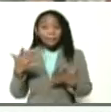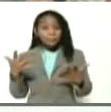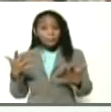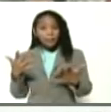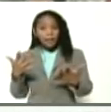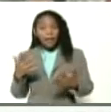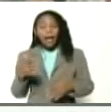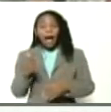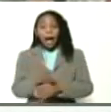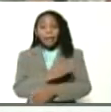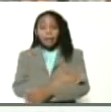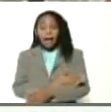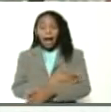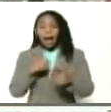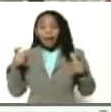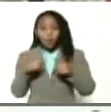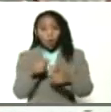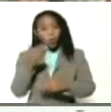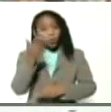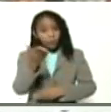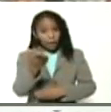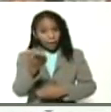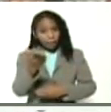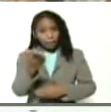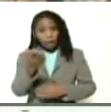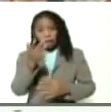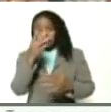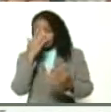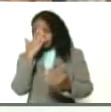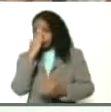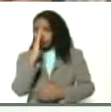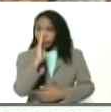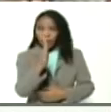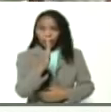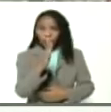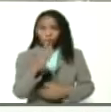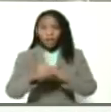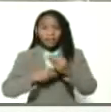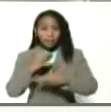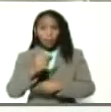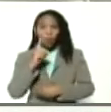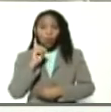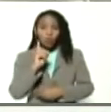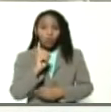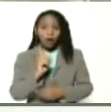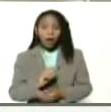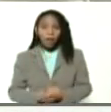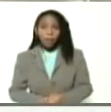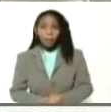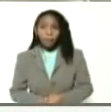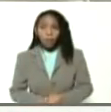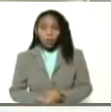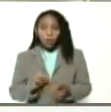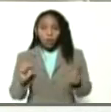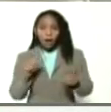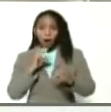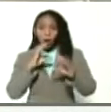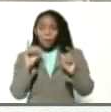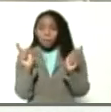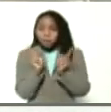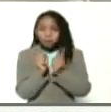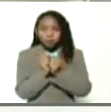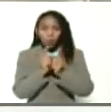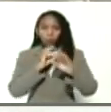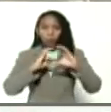previo a la reunión con ustedes en vivo hicimos una pequeña conversación con